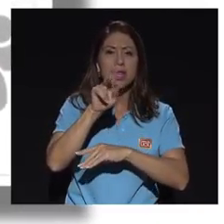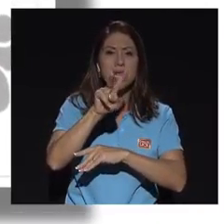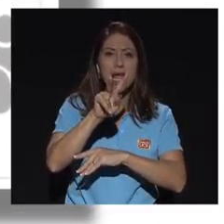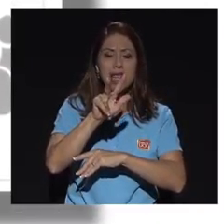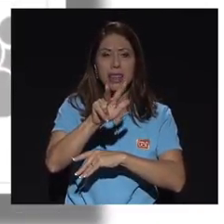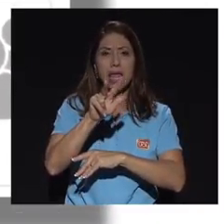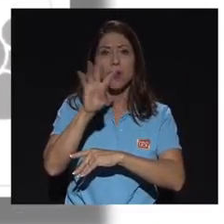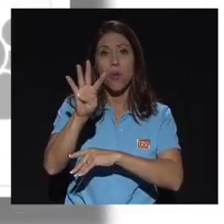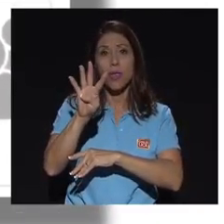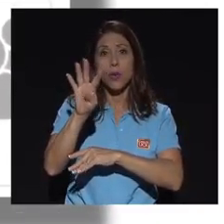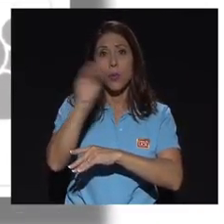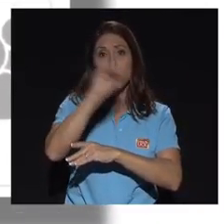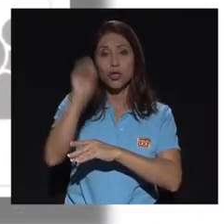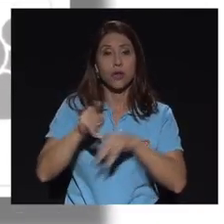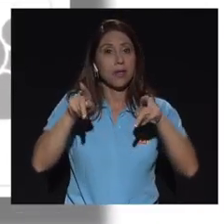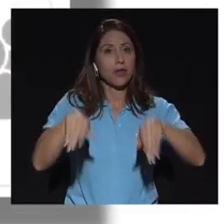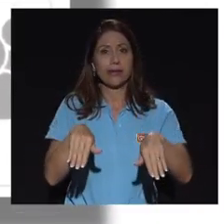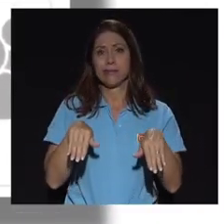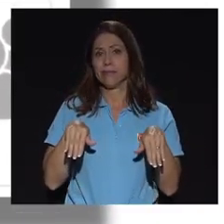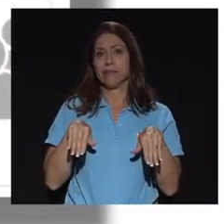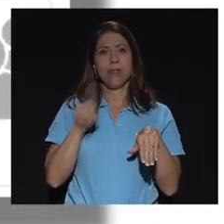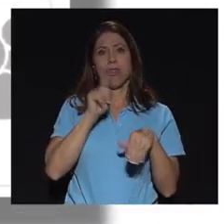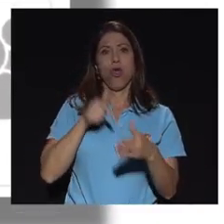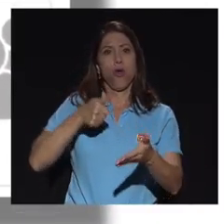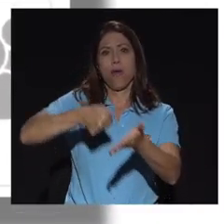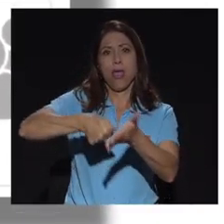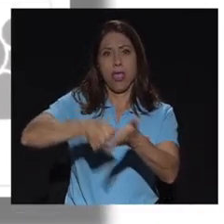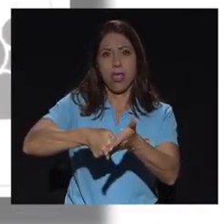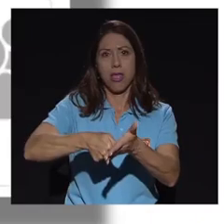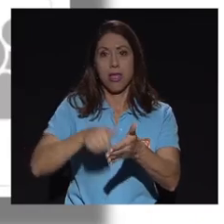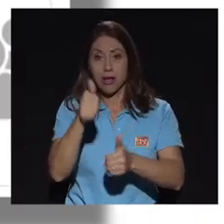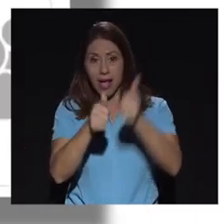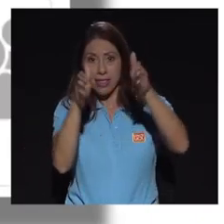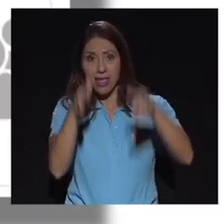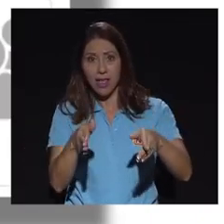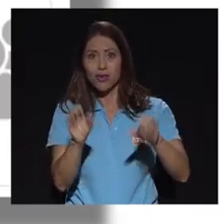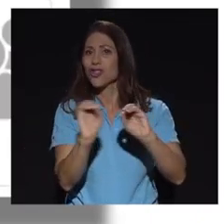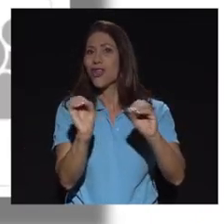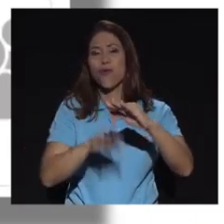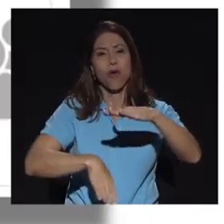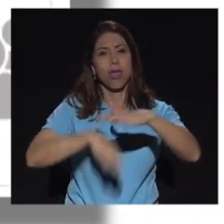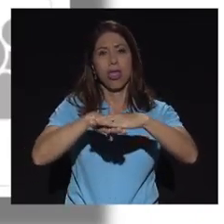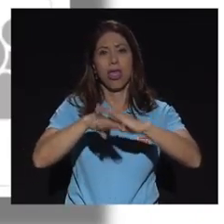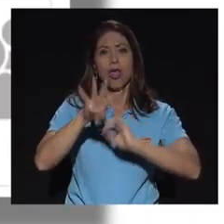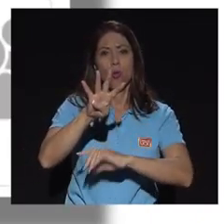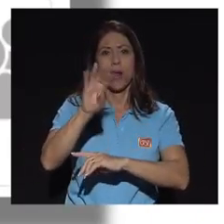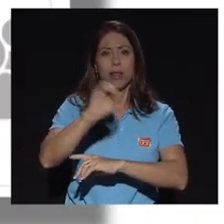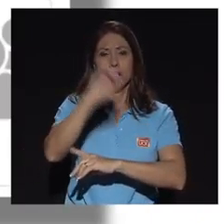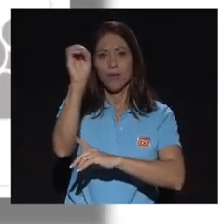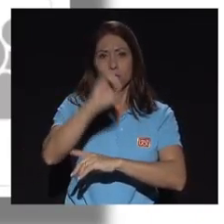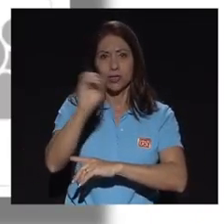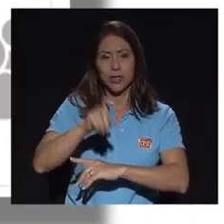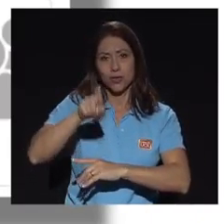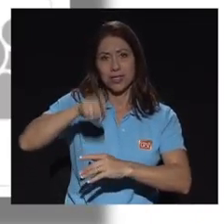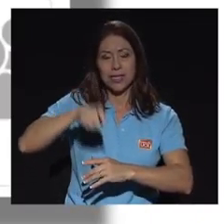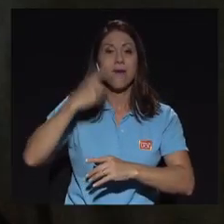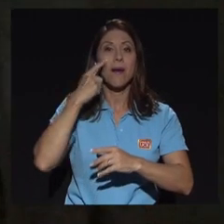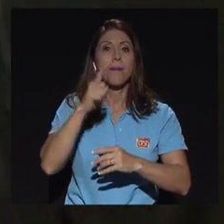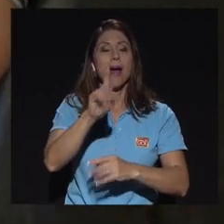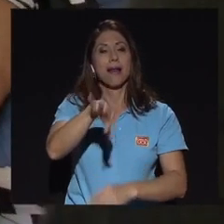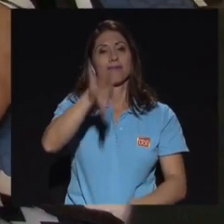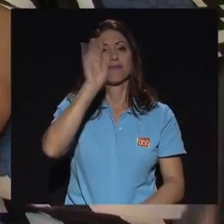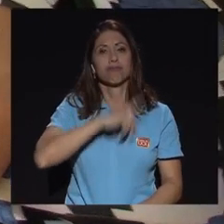abstencionismo y que ninguno de los candidatos alcanzó el 40% de los votos necesarios para resultar electo.